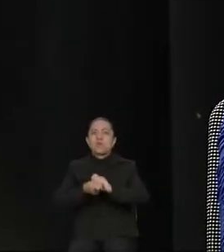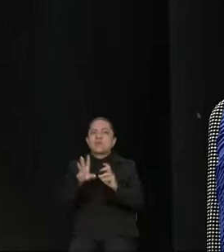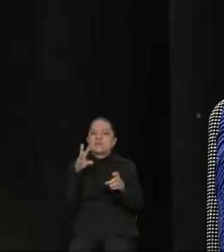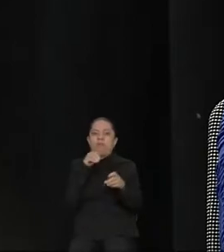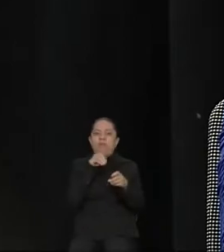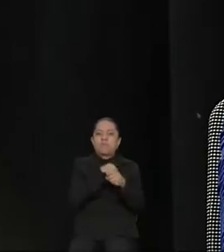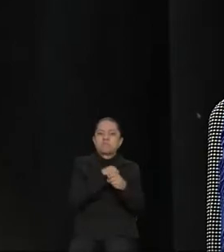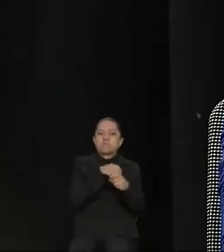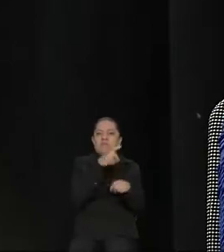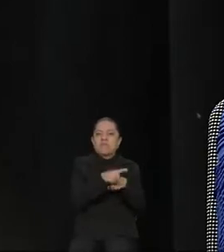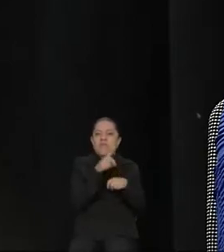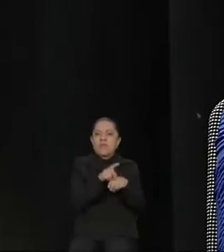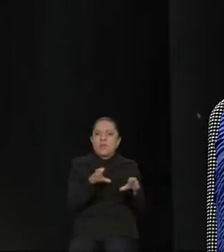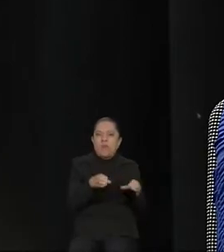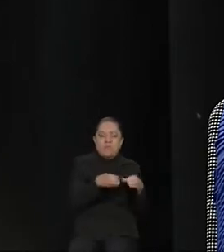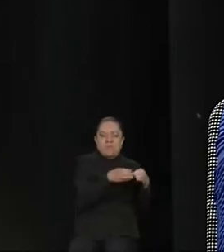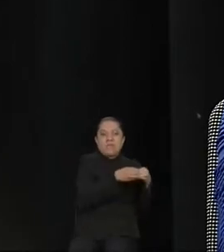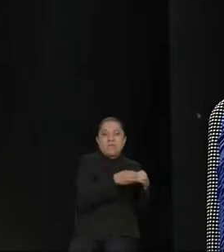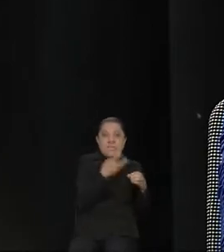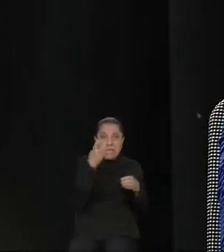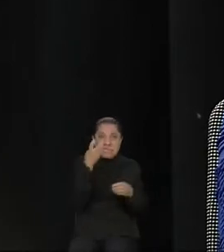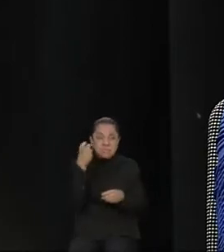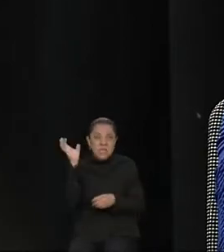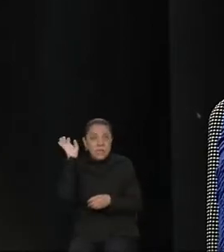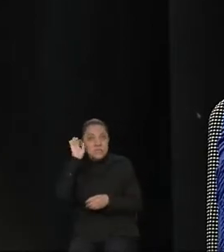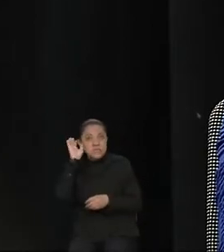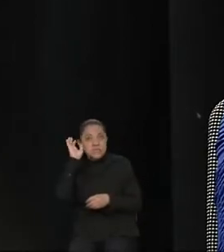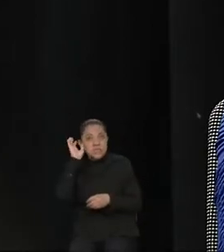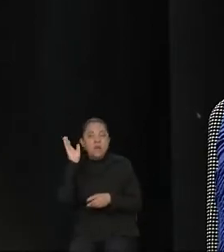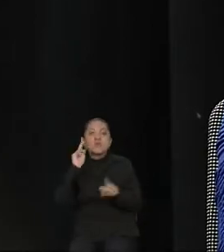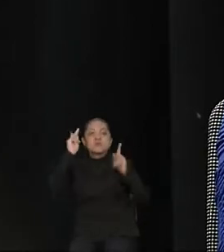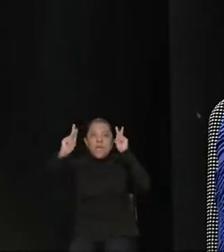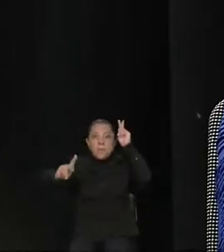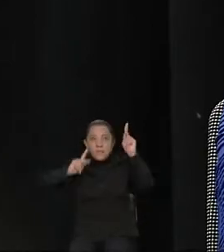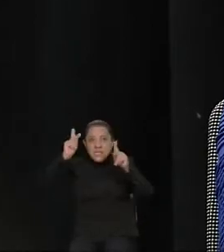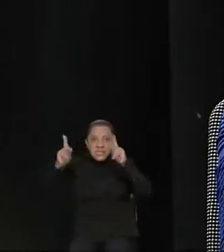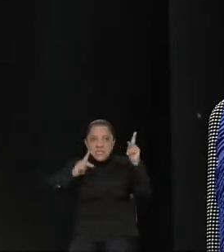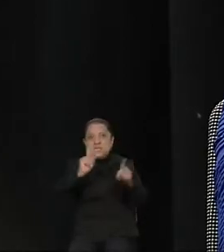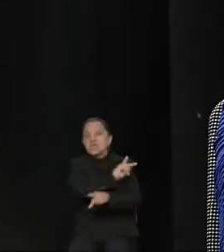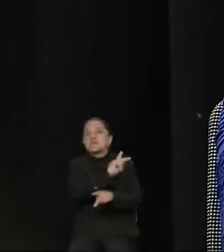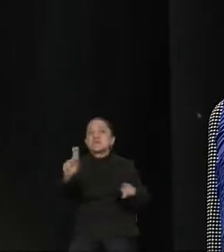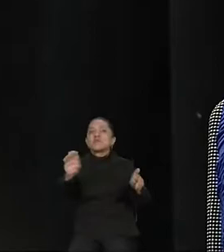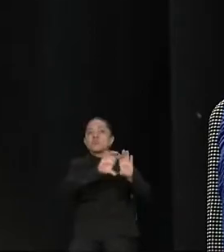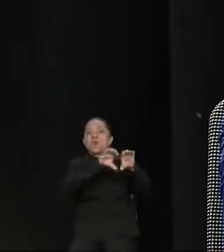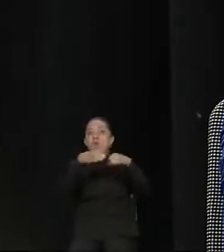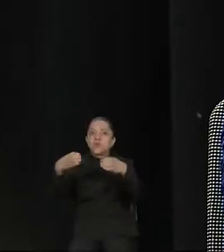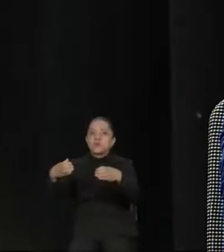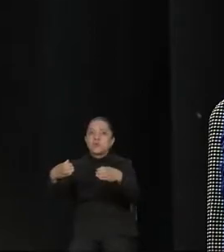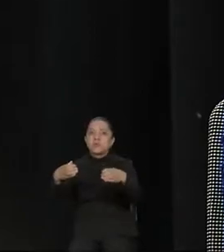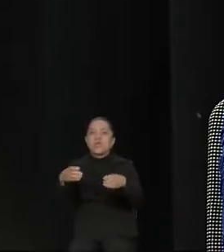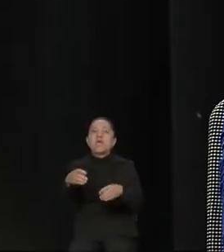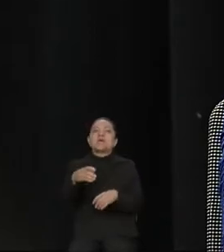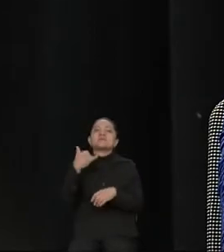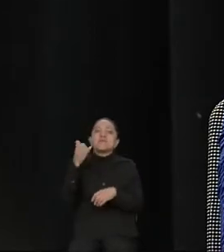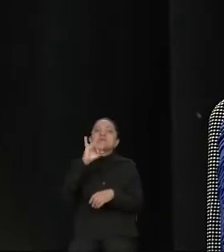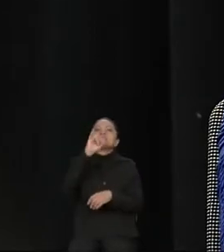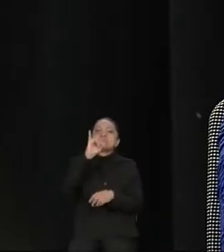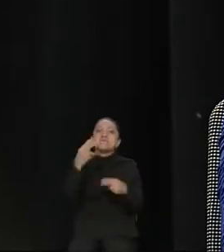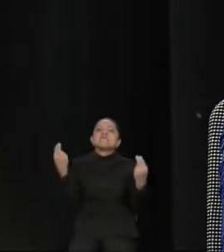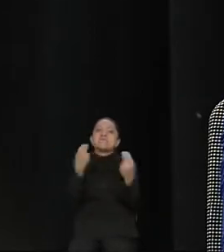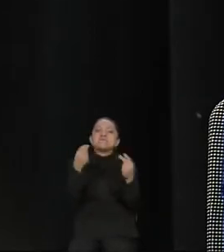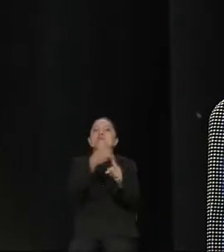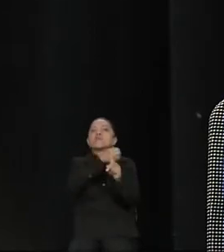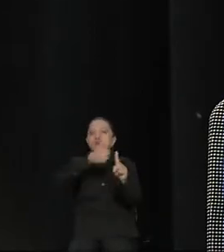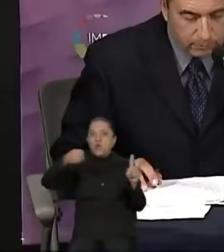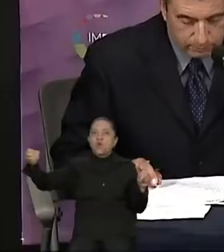Lamentablemente, y es lo que escuchamos en nuestras visitas a todas las comunidades. Por otro lado, sí requerimos coordinación entre los